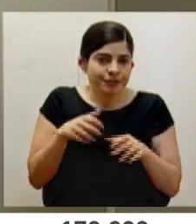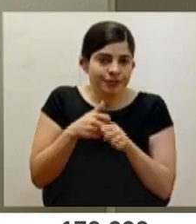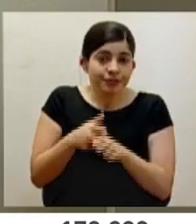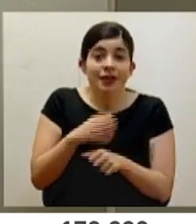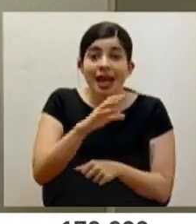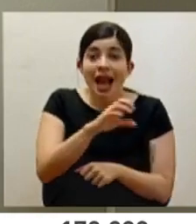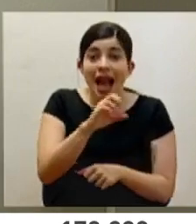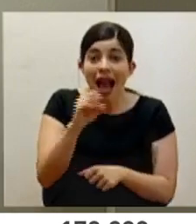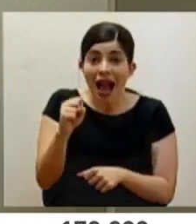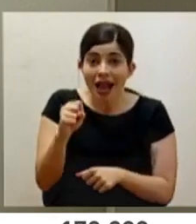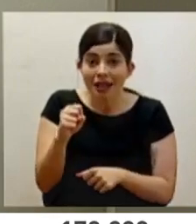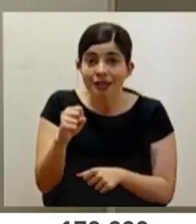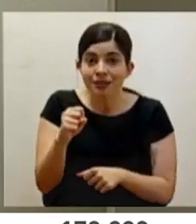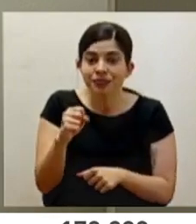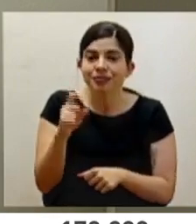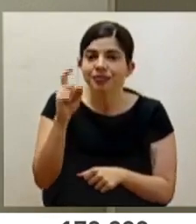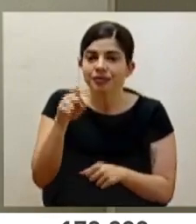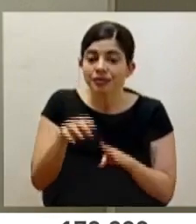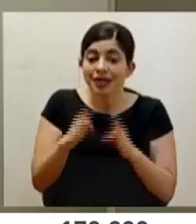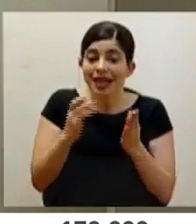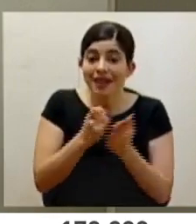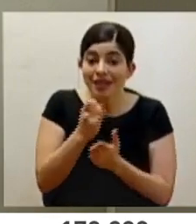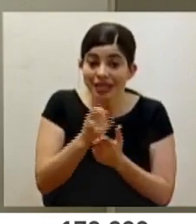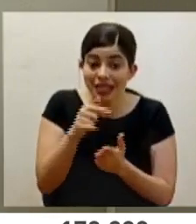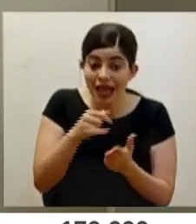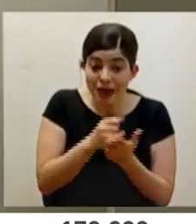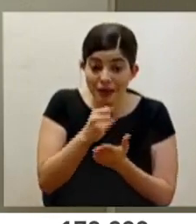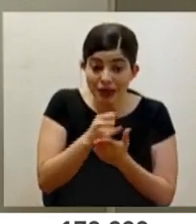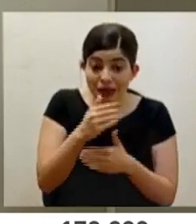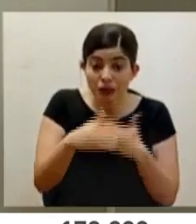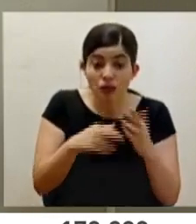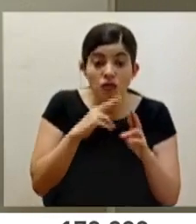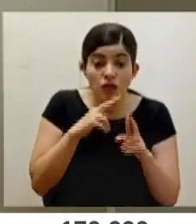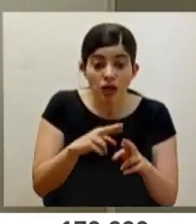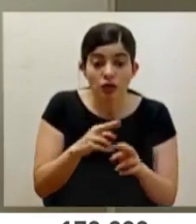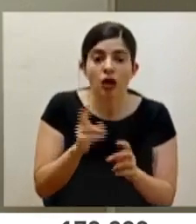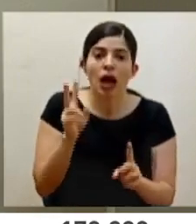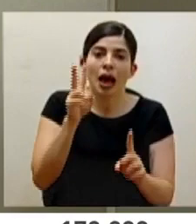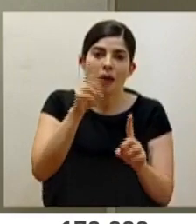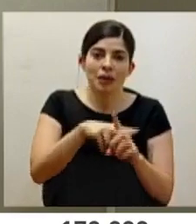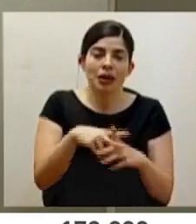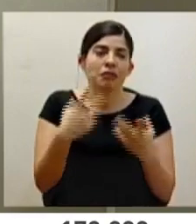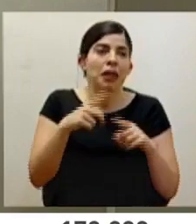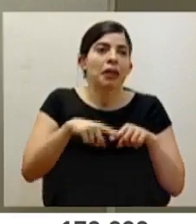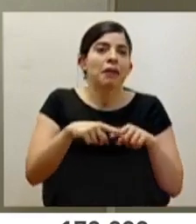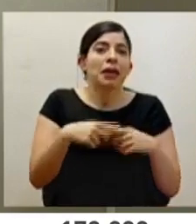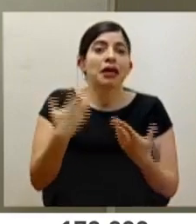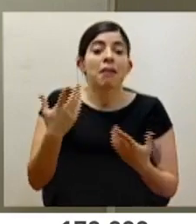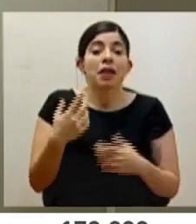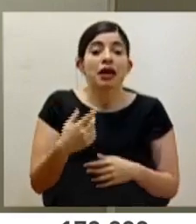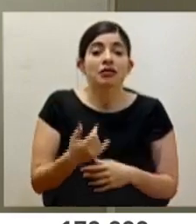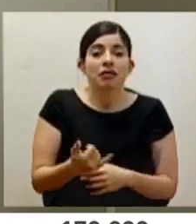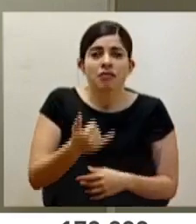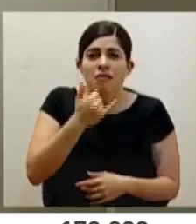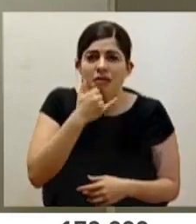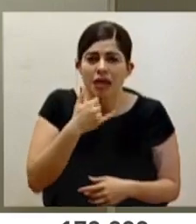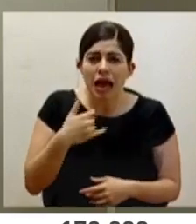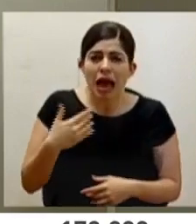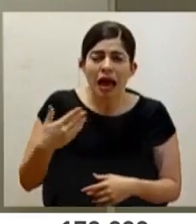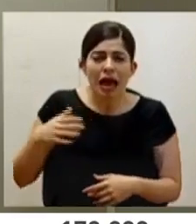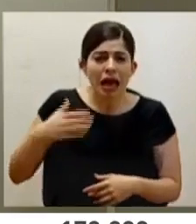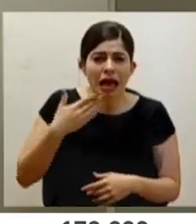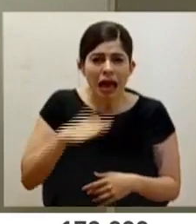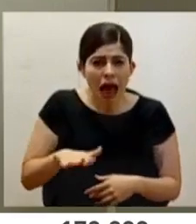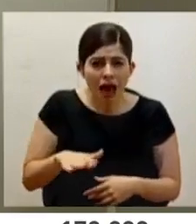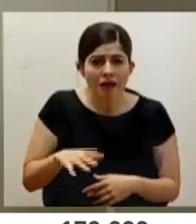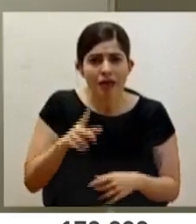caja hay que hacer primero la investigación y en base a esa investigación se toman las diferentes medidas. Puede ir desde una falta grave que implica despido hasta